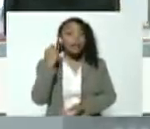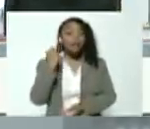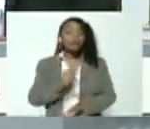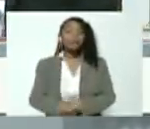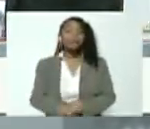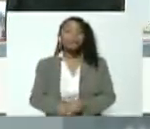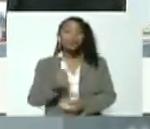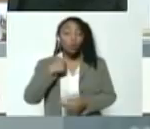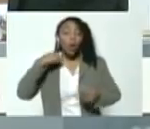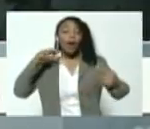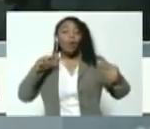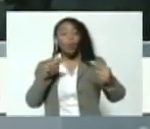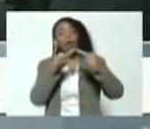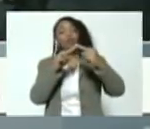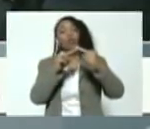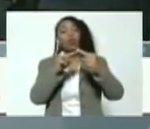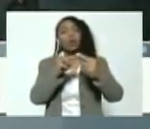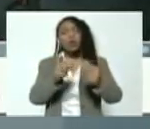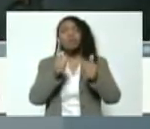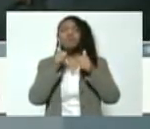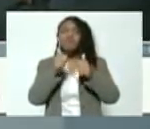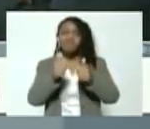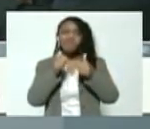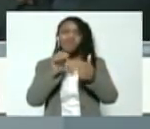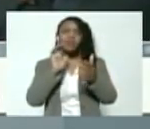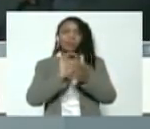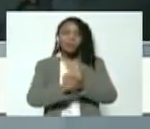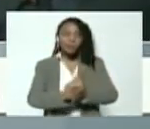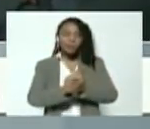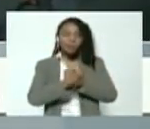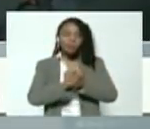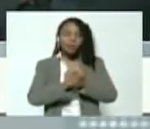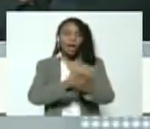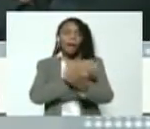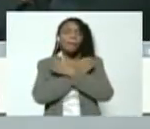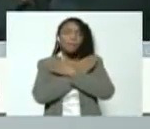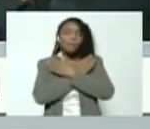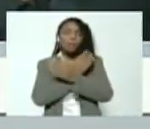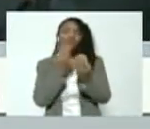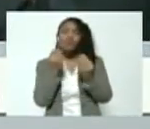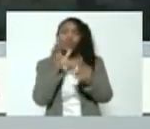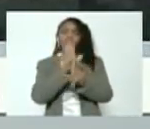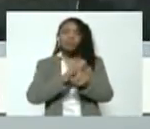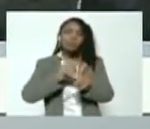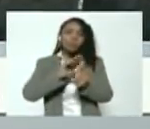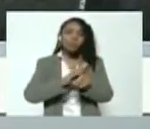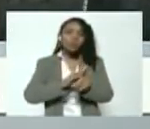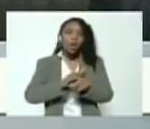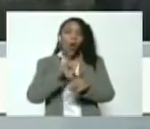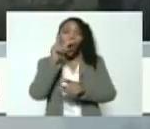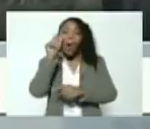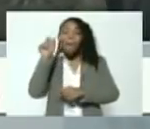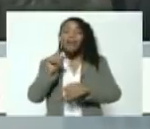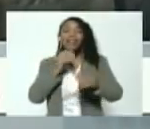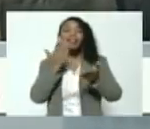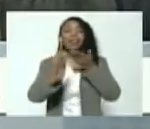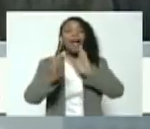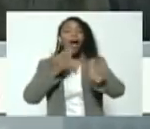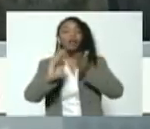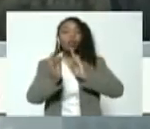un encuentro muy amistoso, amoroso, muy cariñoso, con Steven Seagal.